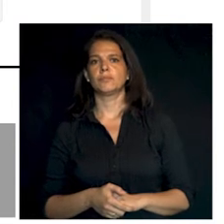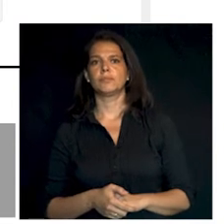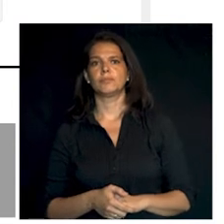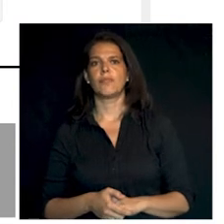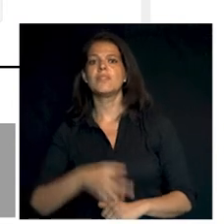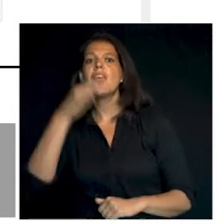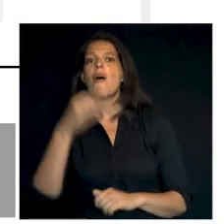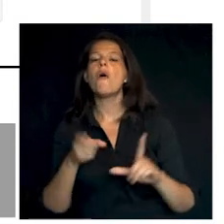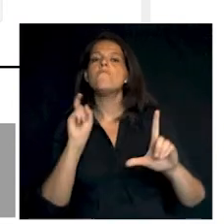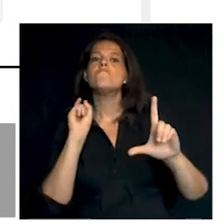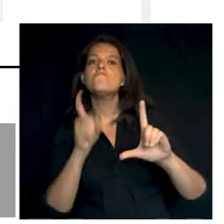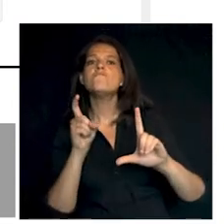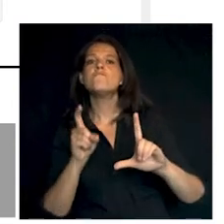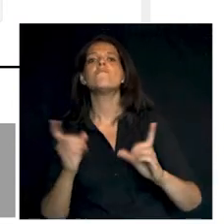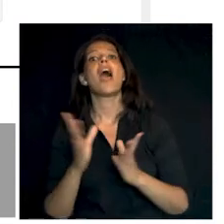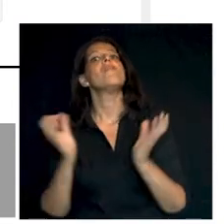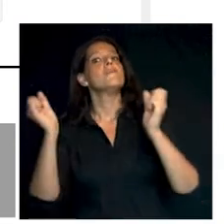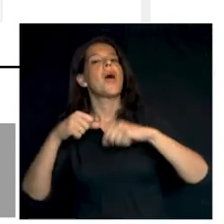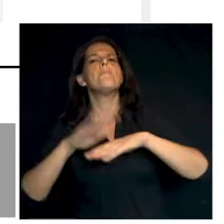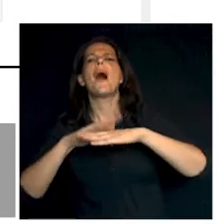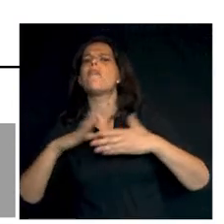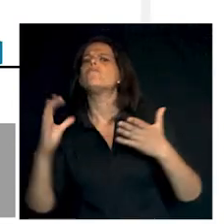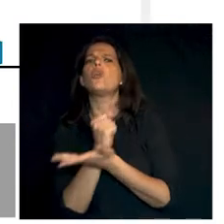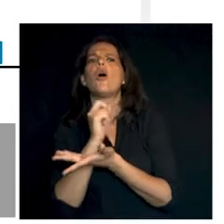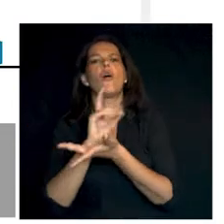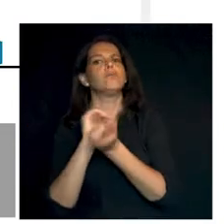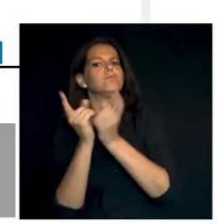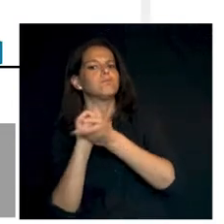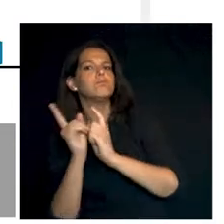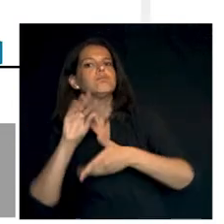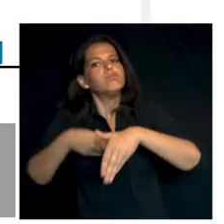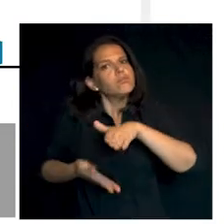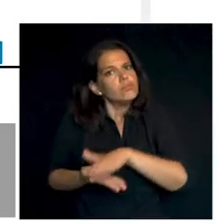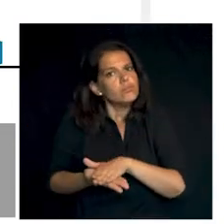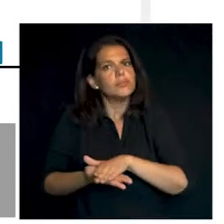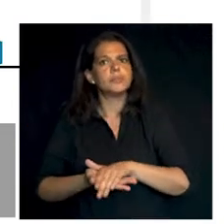Hemos de pulsar el botón Aceptar para que los cambios se registren.